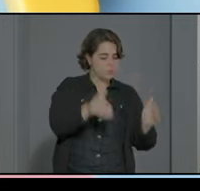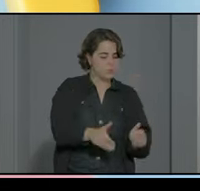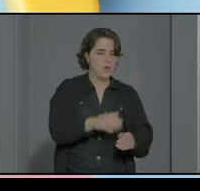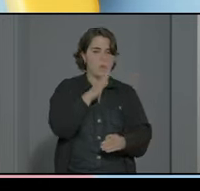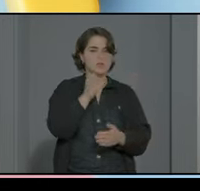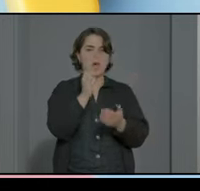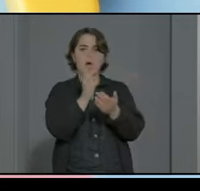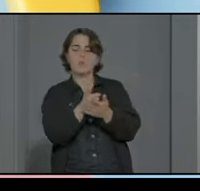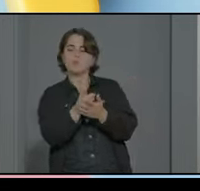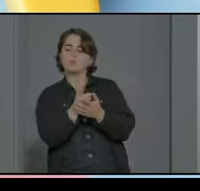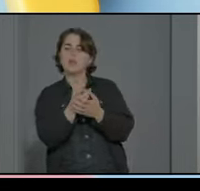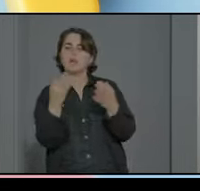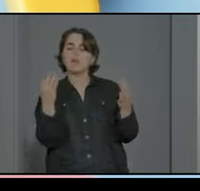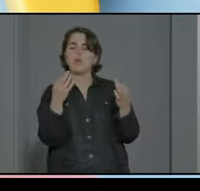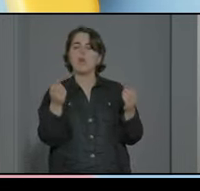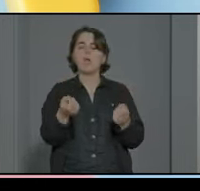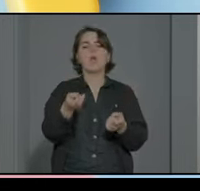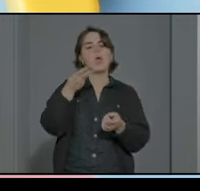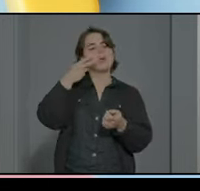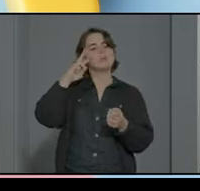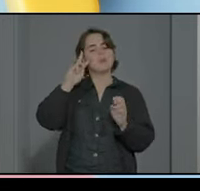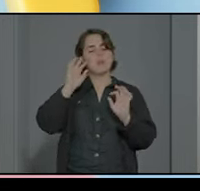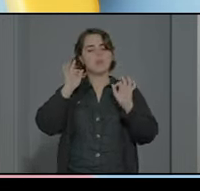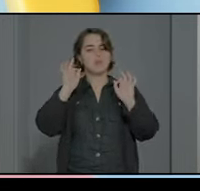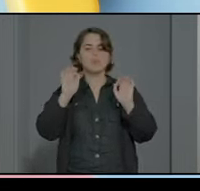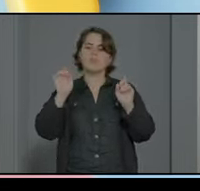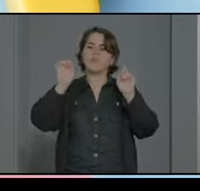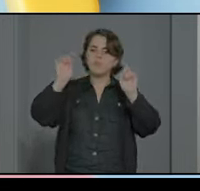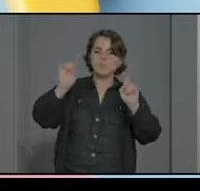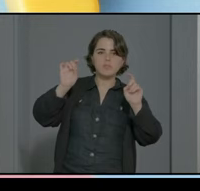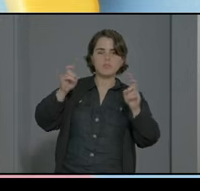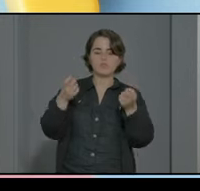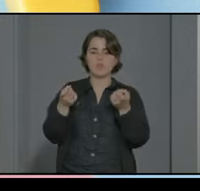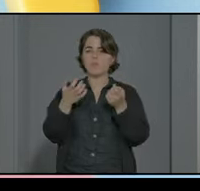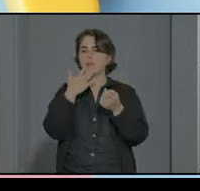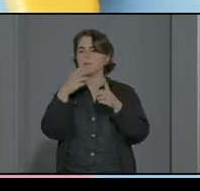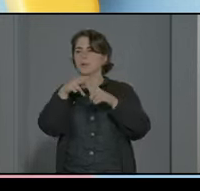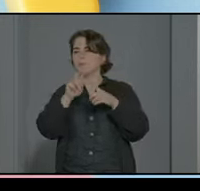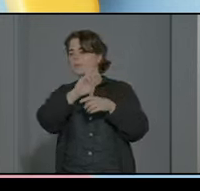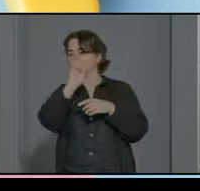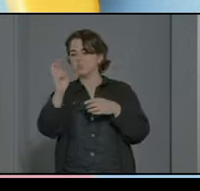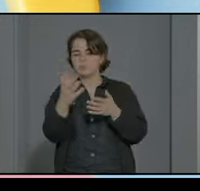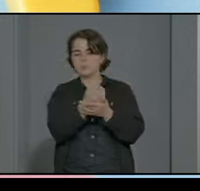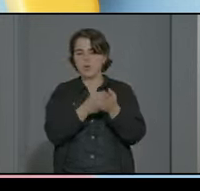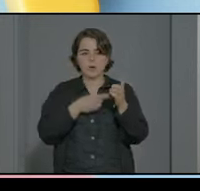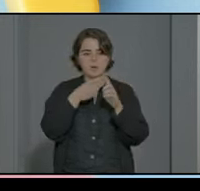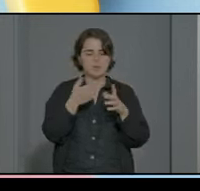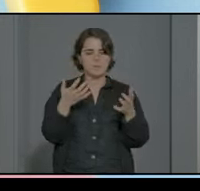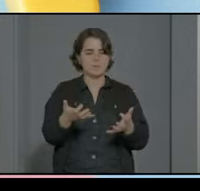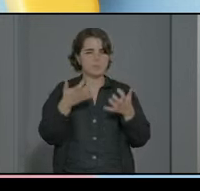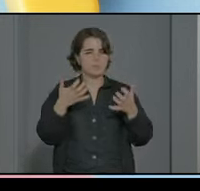por dar experiencias al alumno en el que pueda poner en marcha todo tipo de herramientas para beneficiarse del